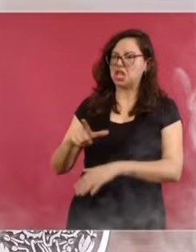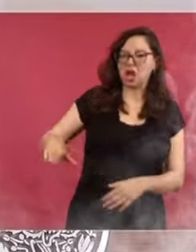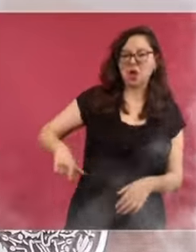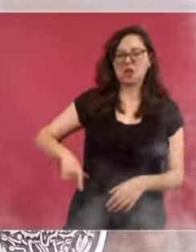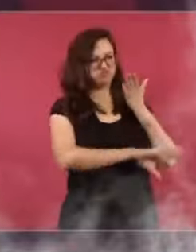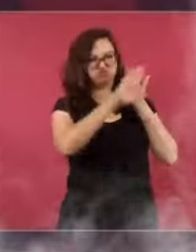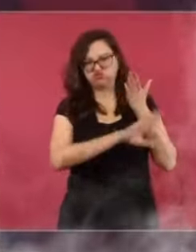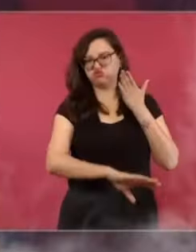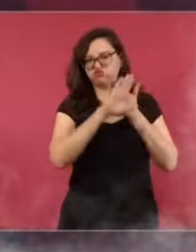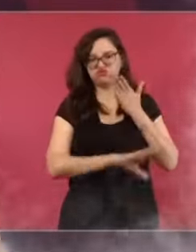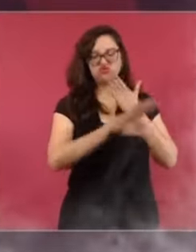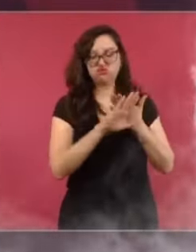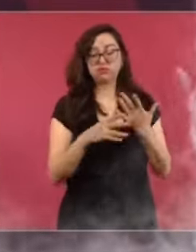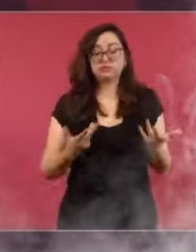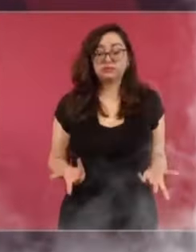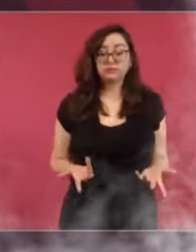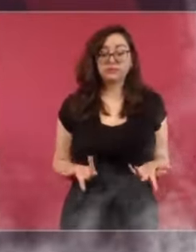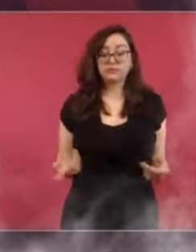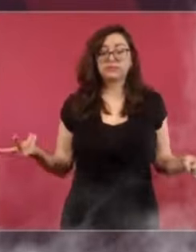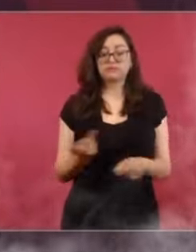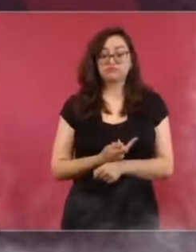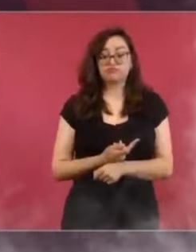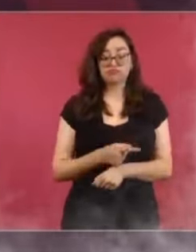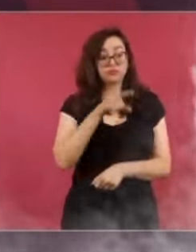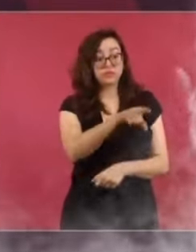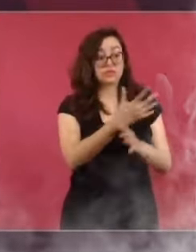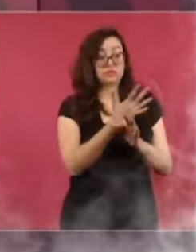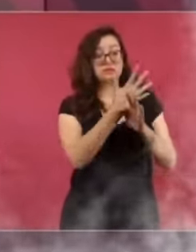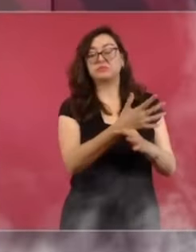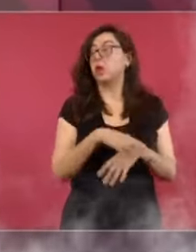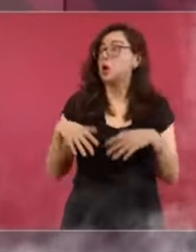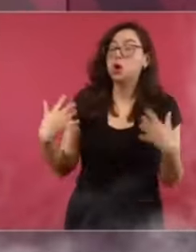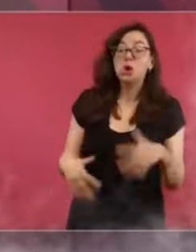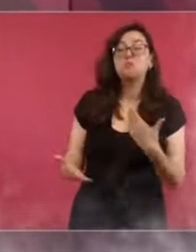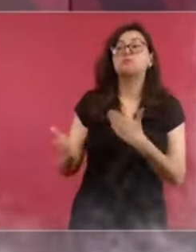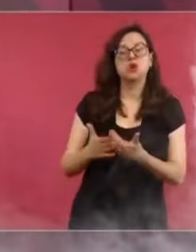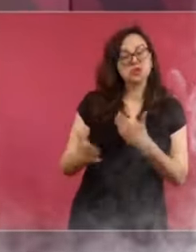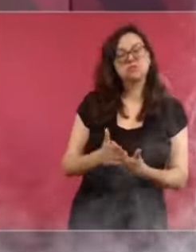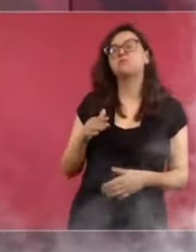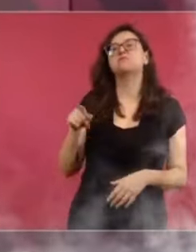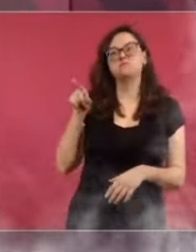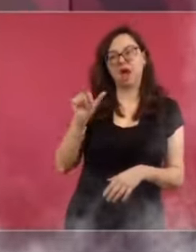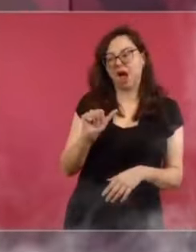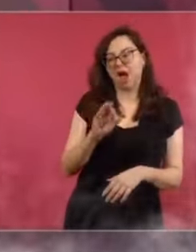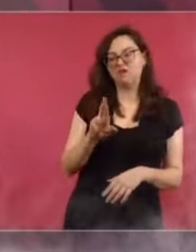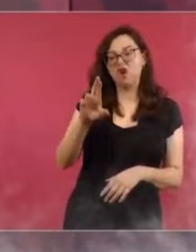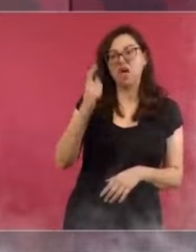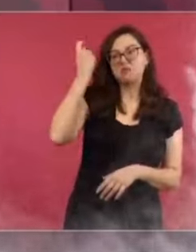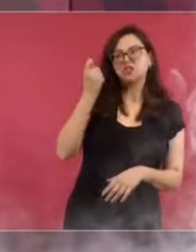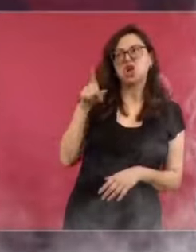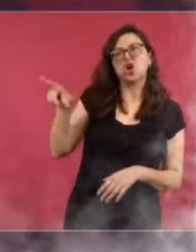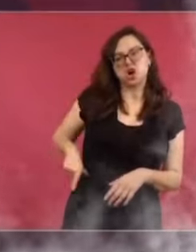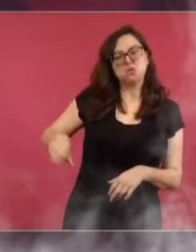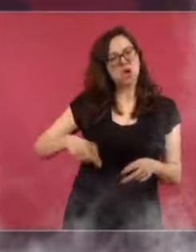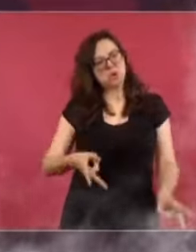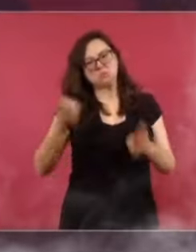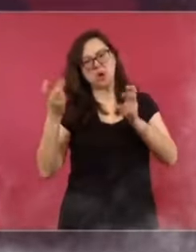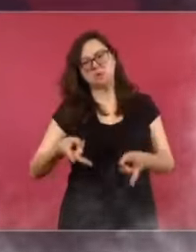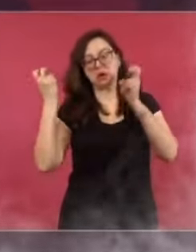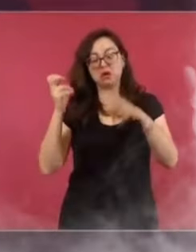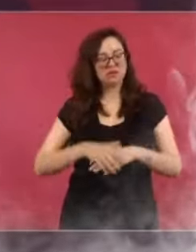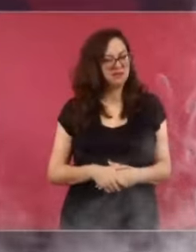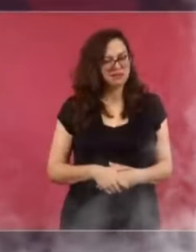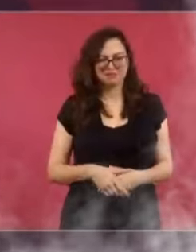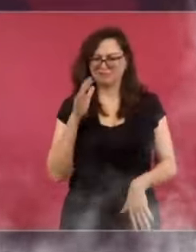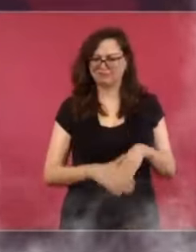así nos llaman. Al grado que empiezan a decir que nos vamos a robar las pensiones. Ahora sí que como dicen los